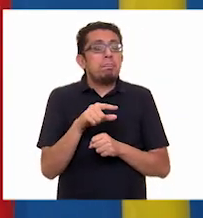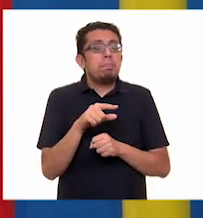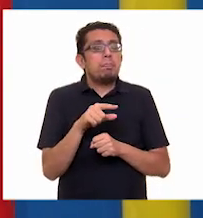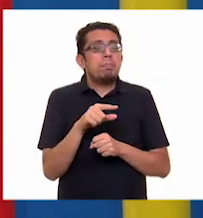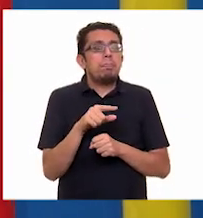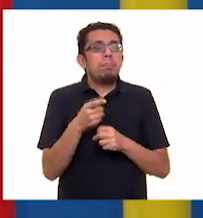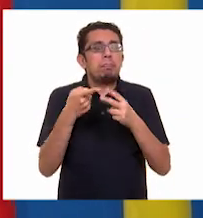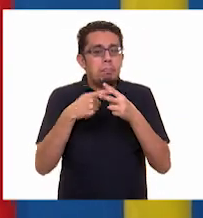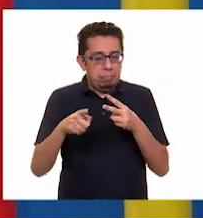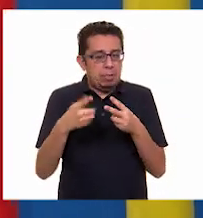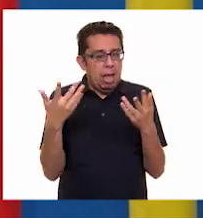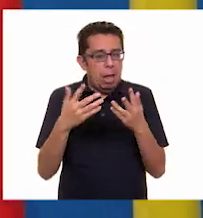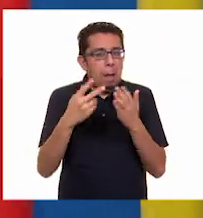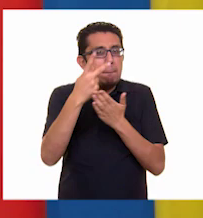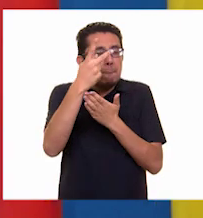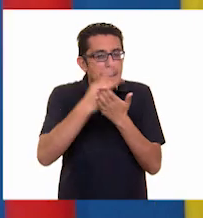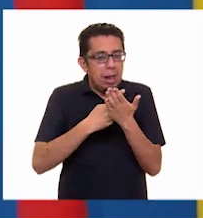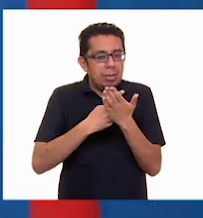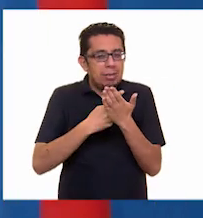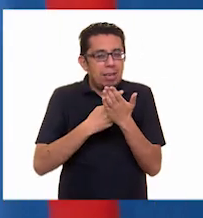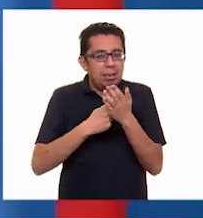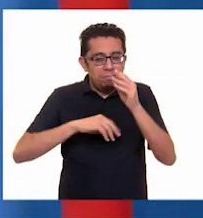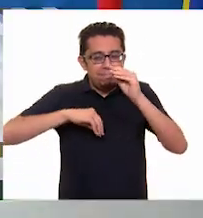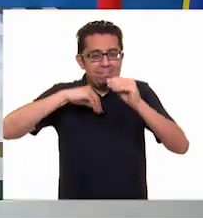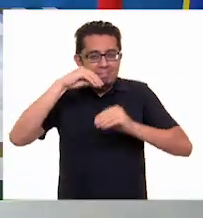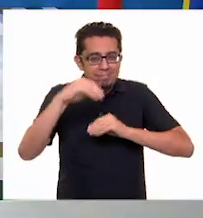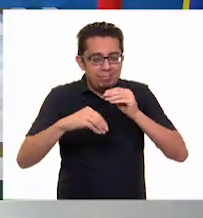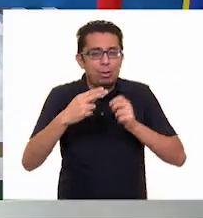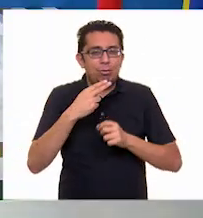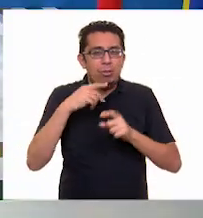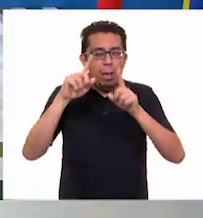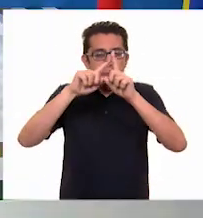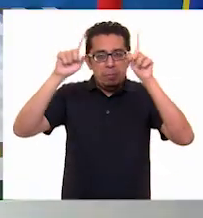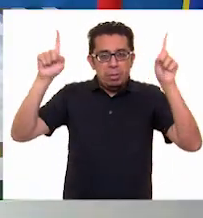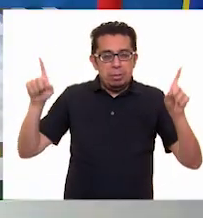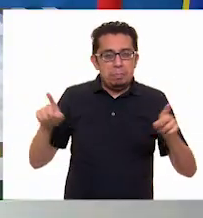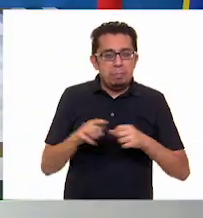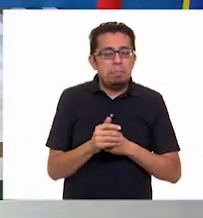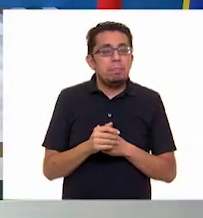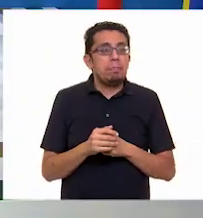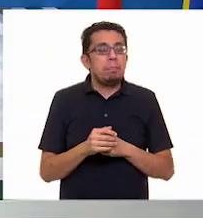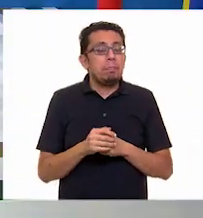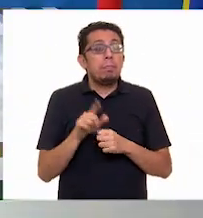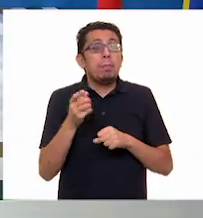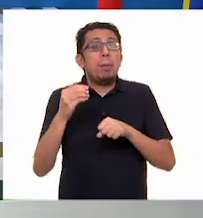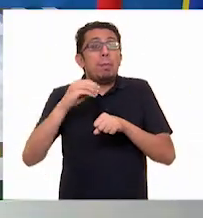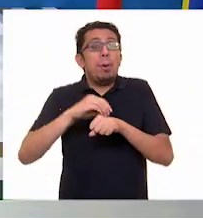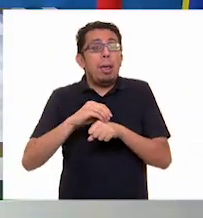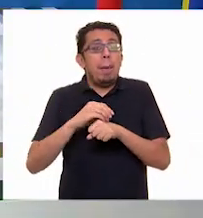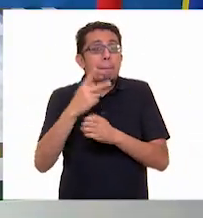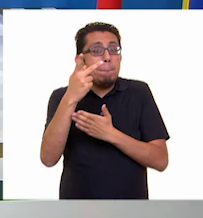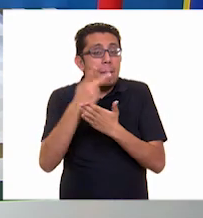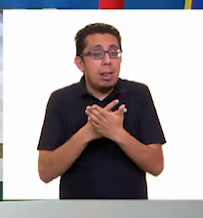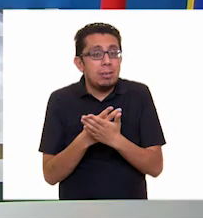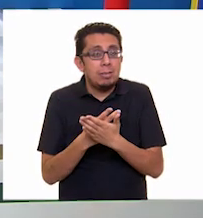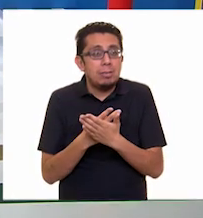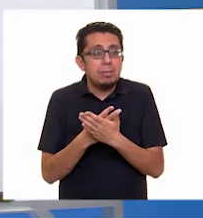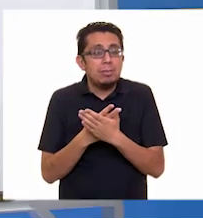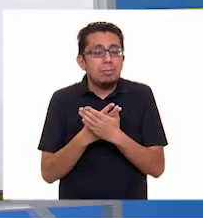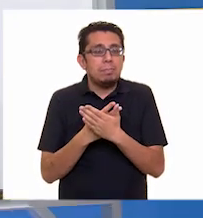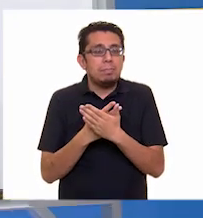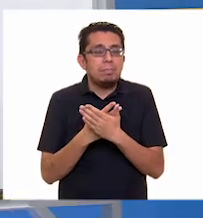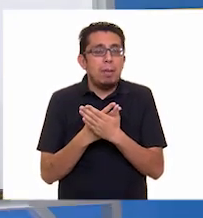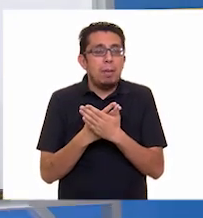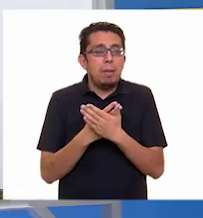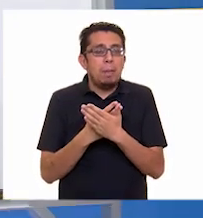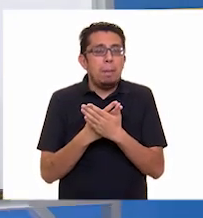nuestro plan en el pizarrón? Me parece perfecto. Muy bien, entonces vamos a ponerle a nuestro plan familiar de protección, ante